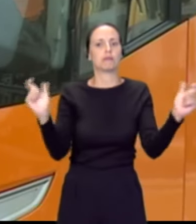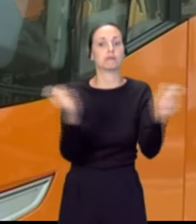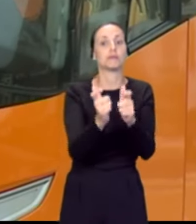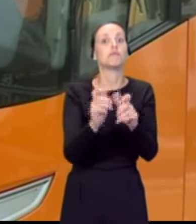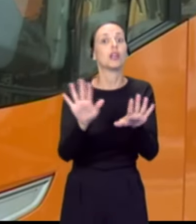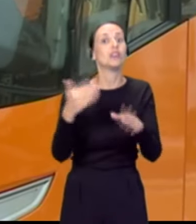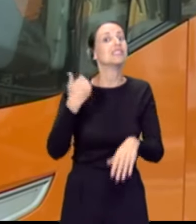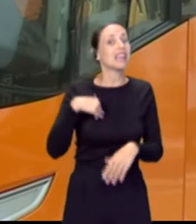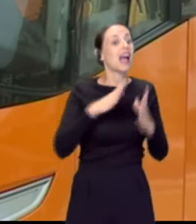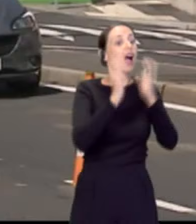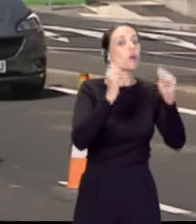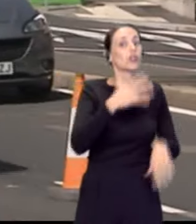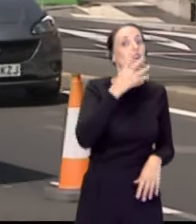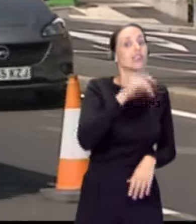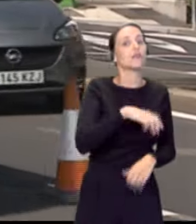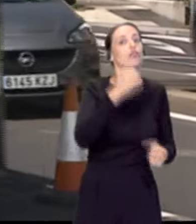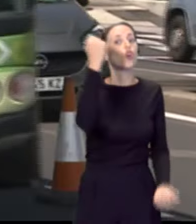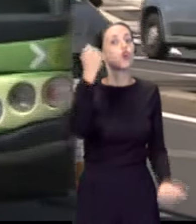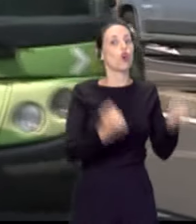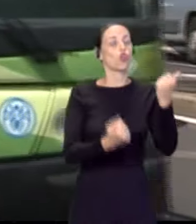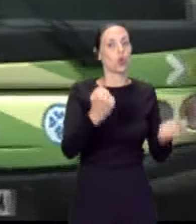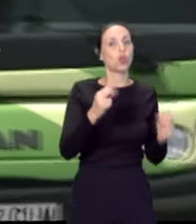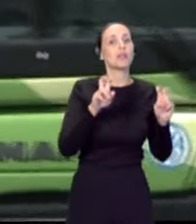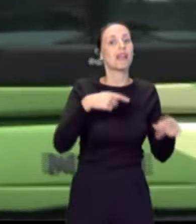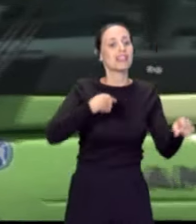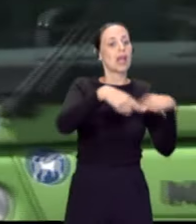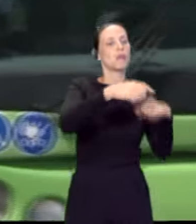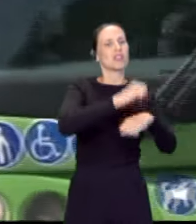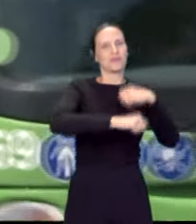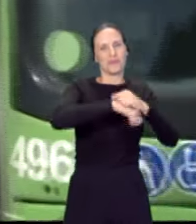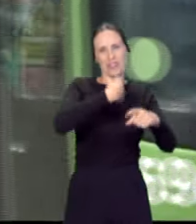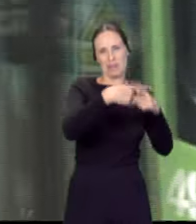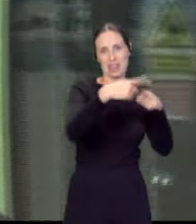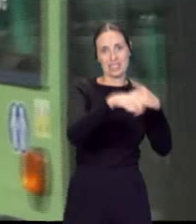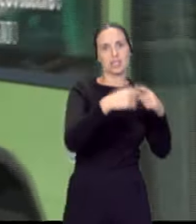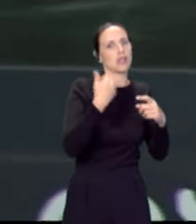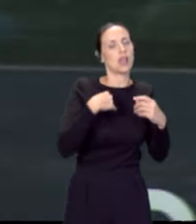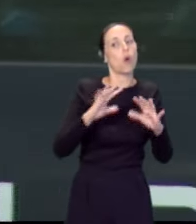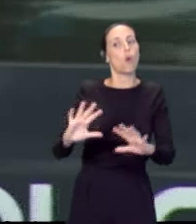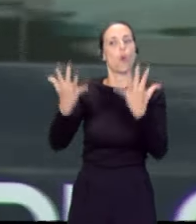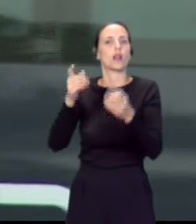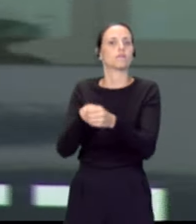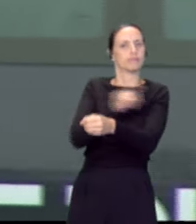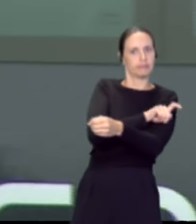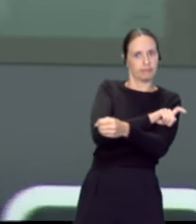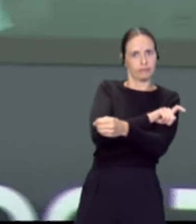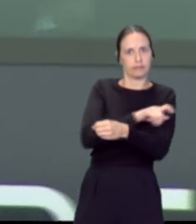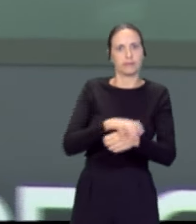son los conductores de transporte de mercancías que se han descolgado de los paros del sector.